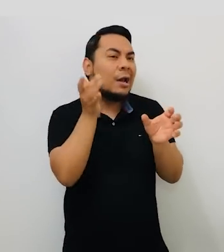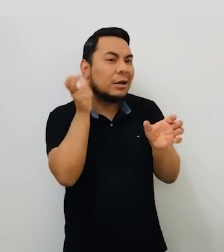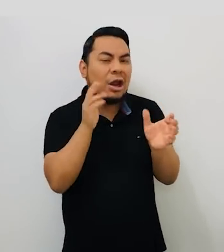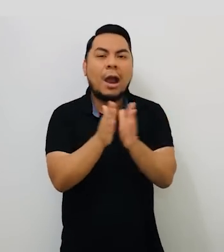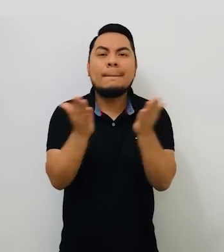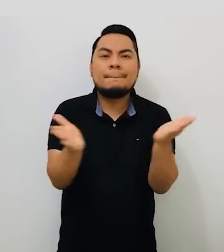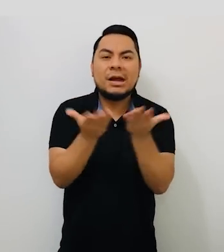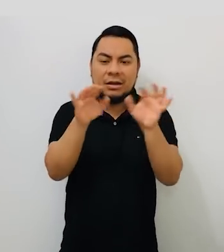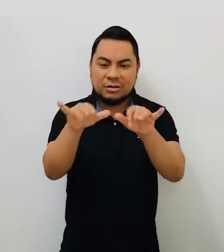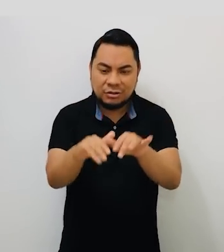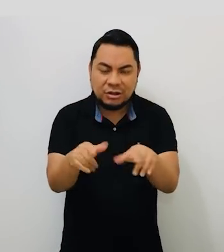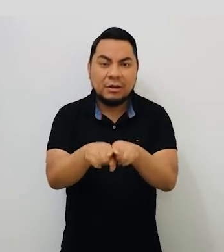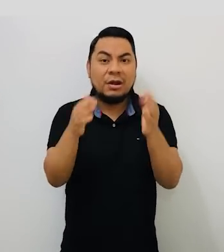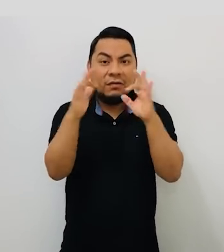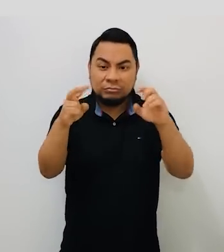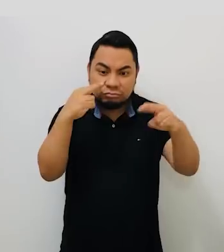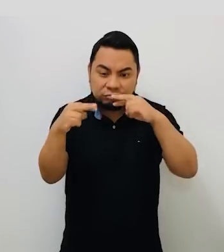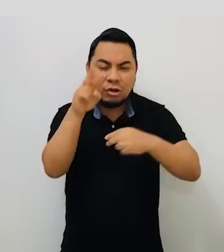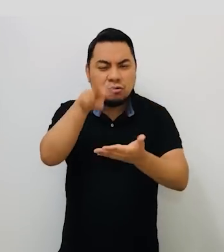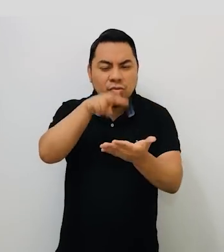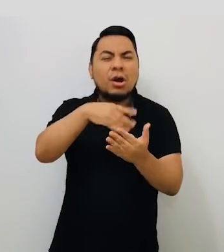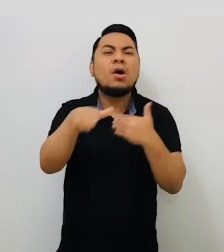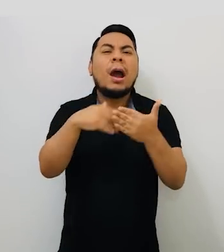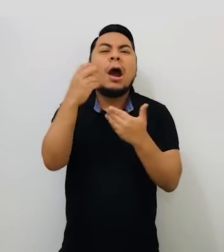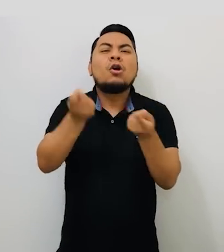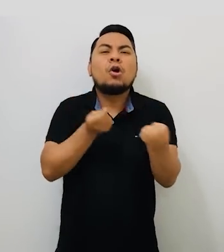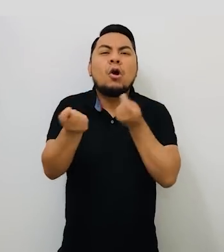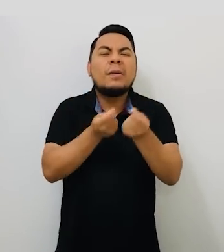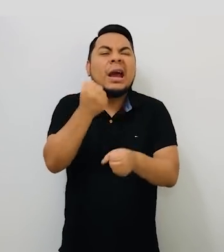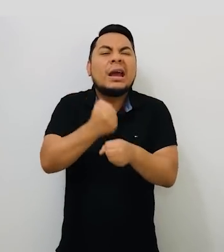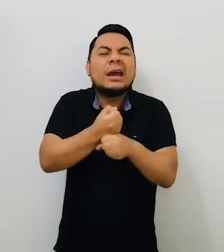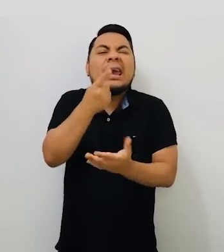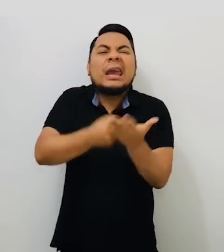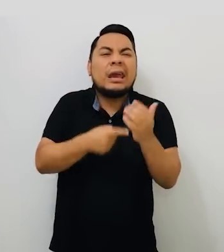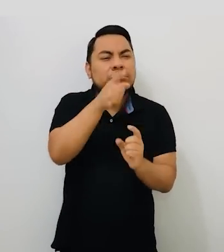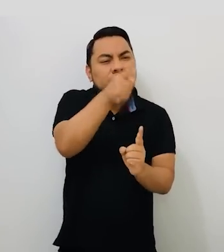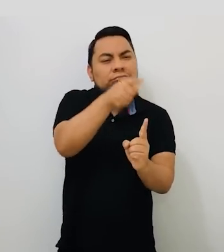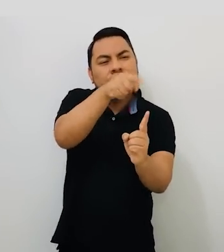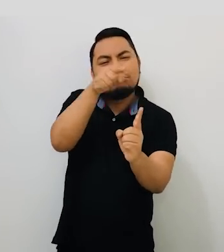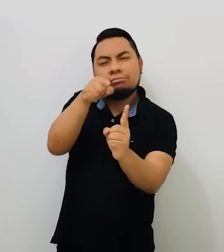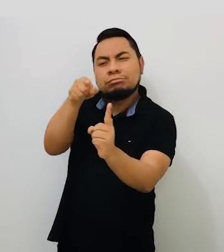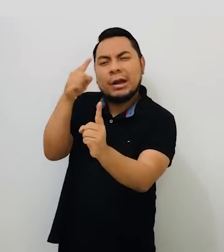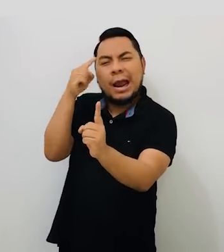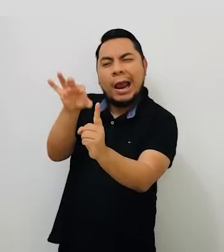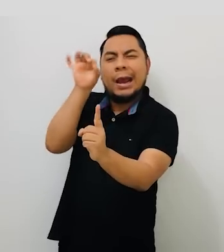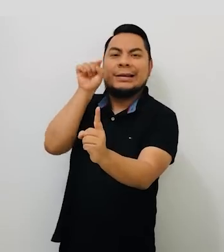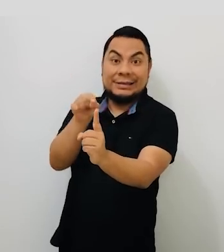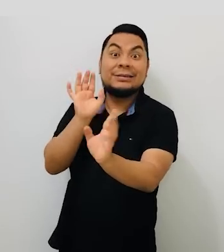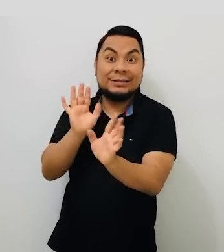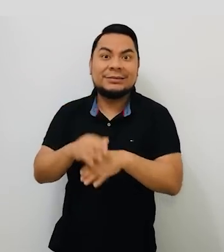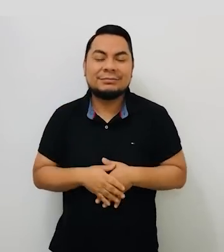radio, periódico, internet y las redes sociales sobre los planes de gobierno de las candidatas y los